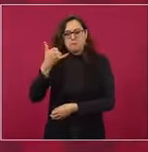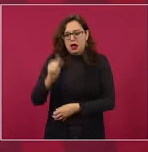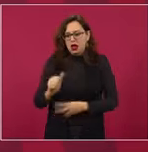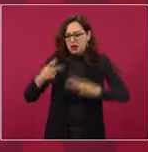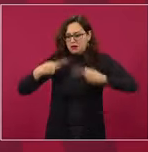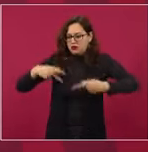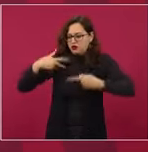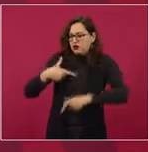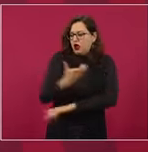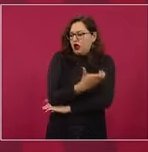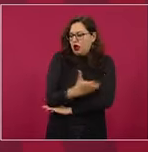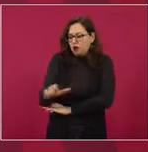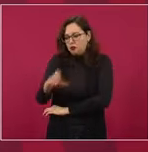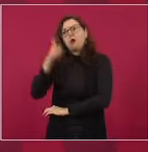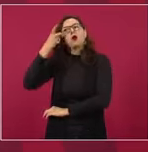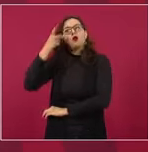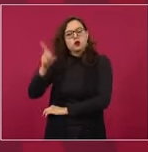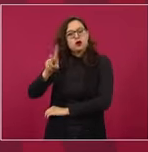honesta, buena.